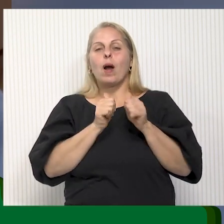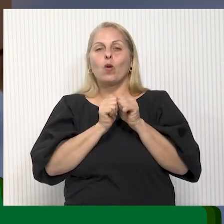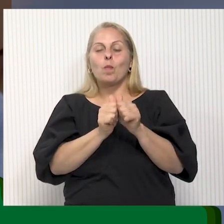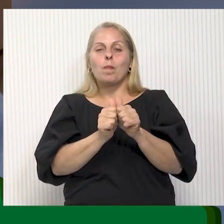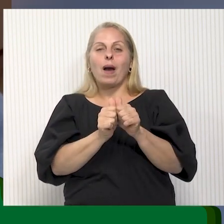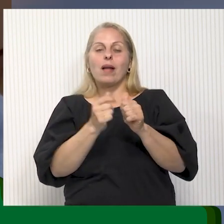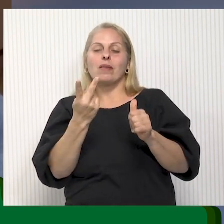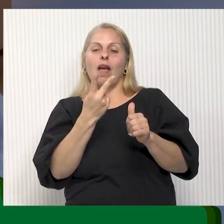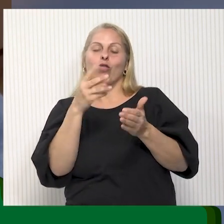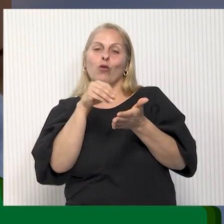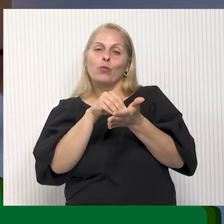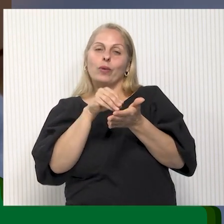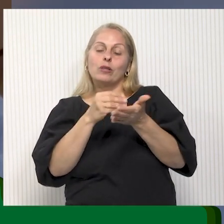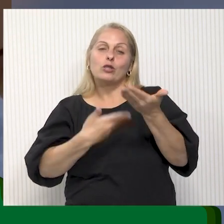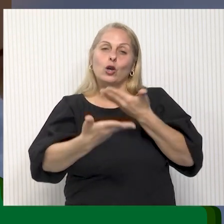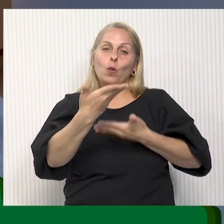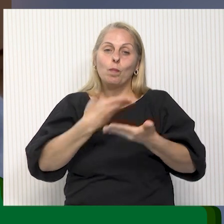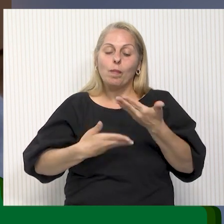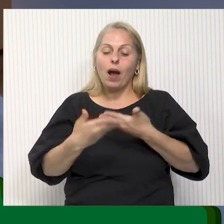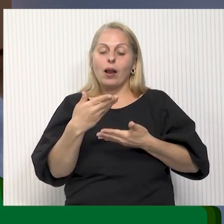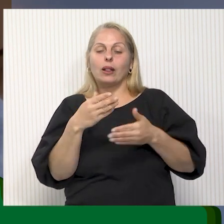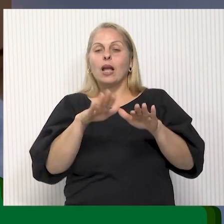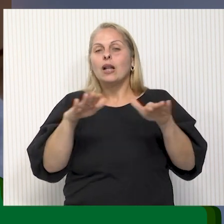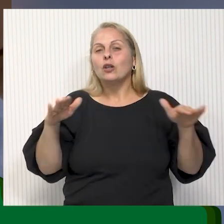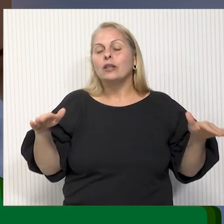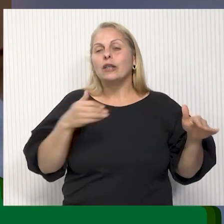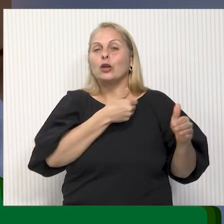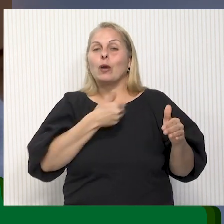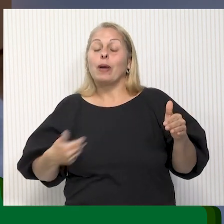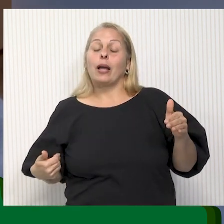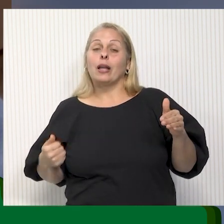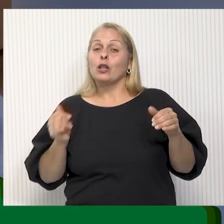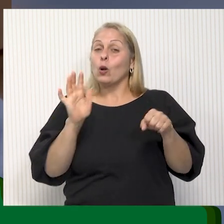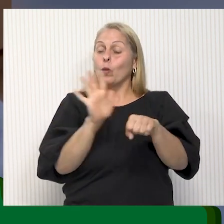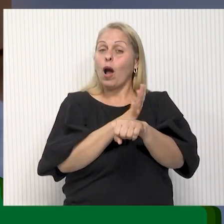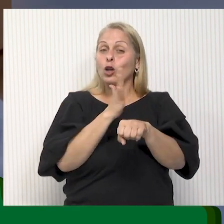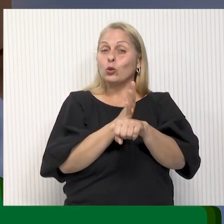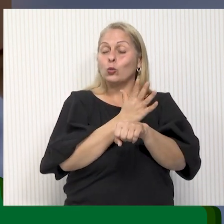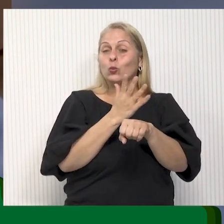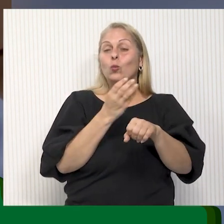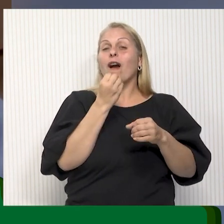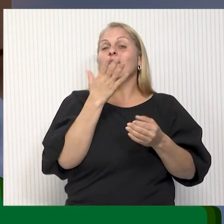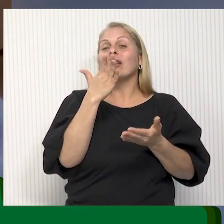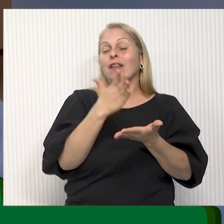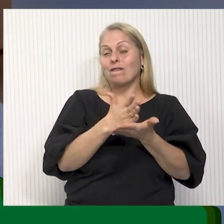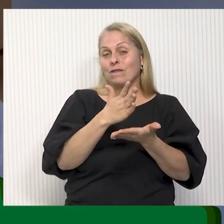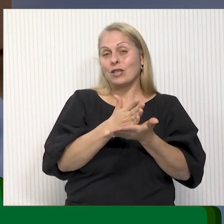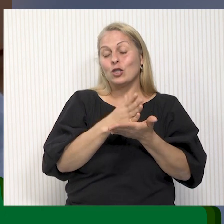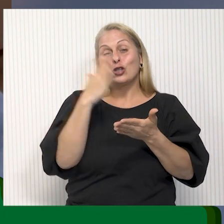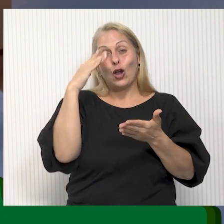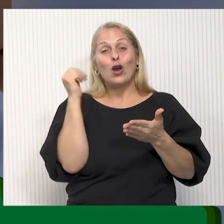compartió con los chicos y la comunidad educativa cuando China actuó a beneficio de la escuela. Así fue China,